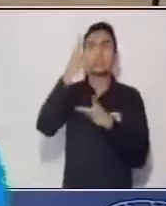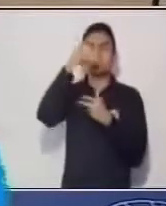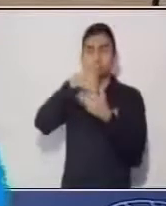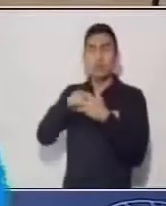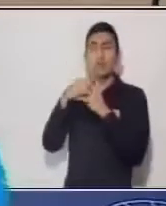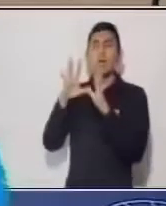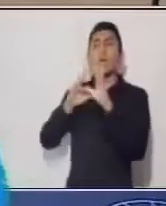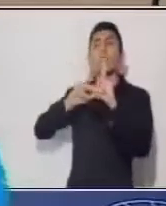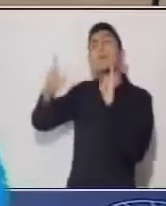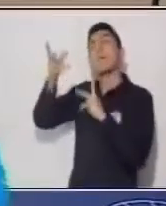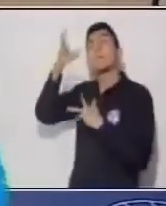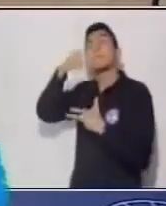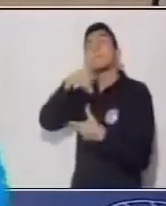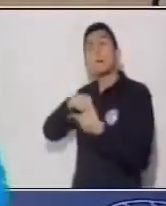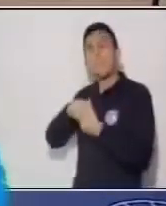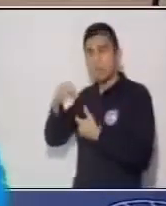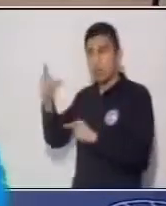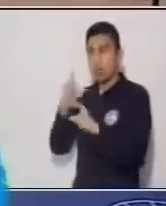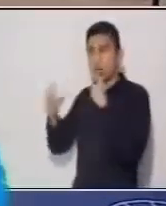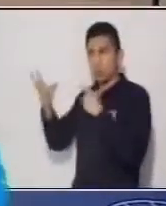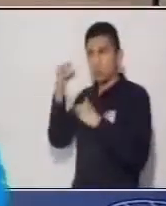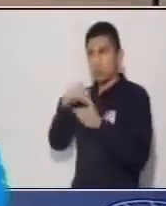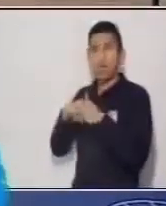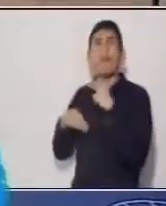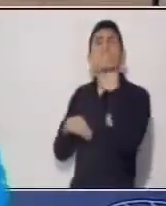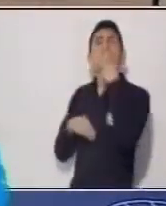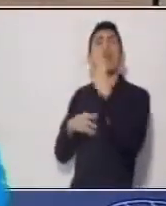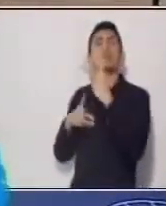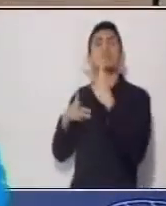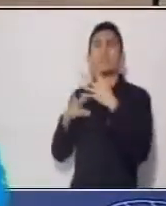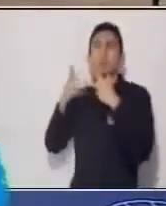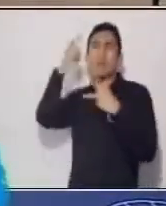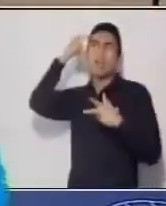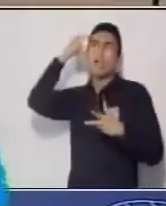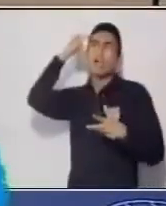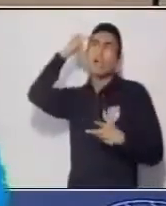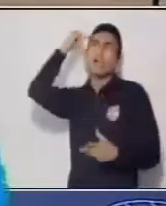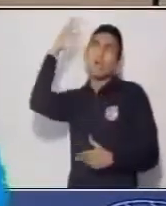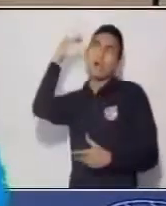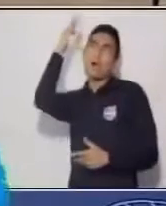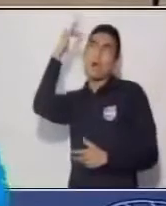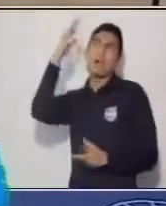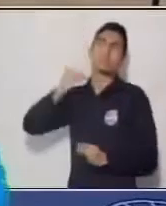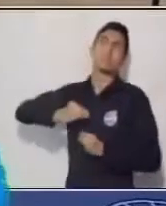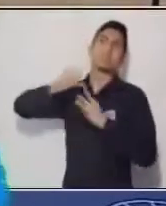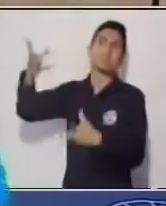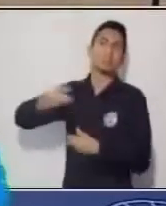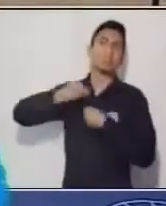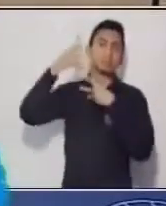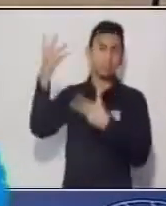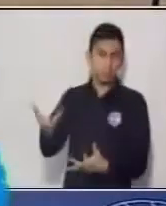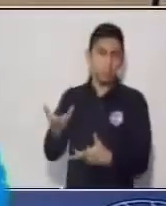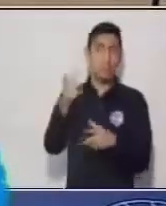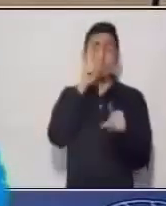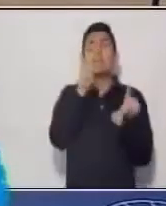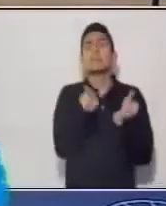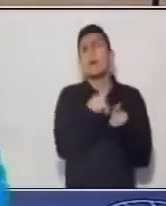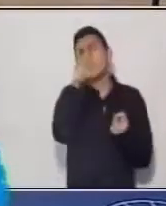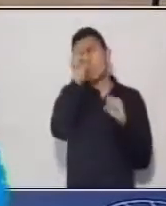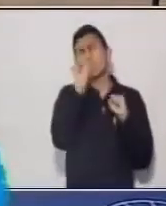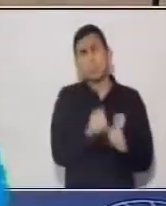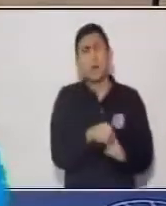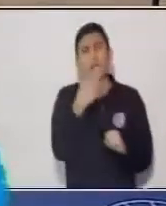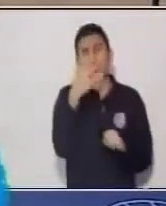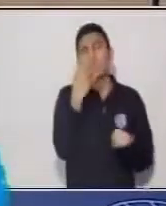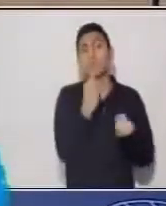conversación con él mismo, pero lo hace en voz alta. También lo vas a encontrar en algunos cuentos, en novelas.